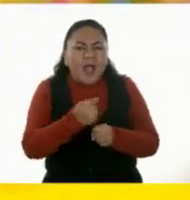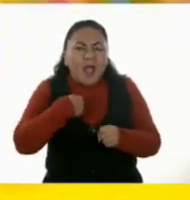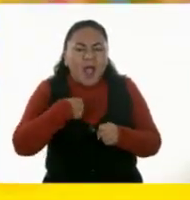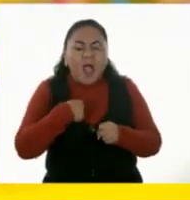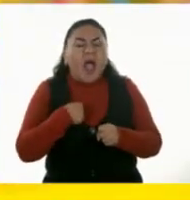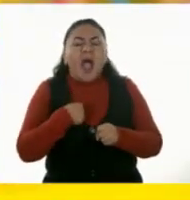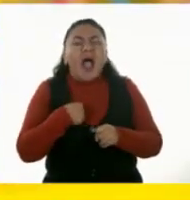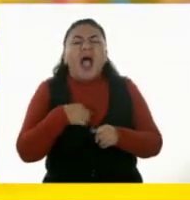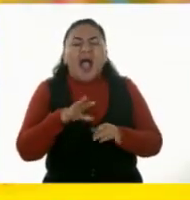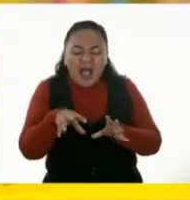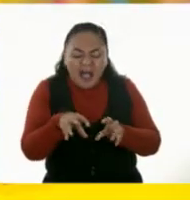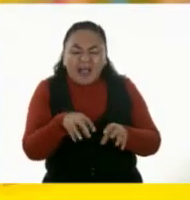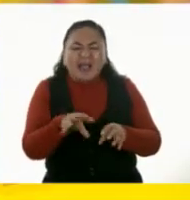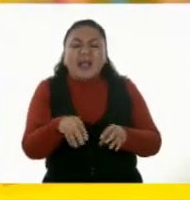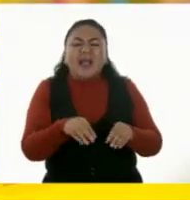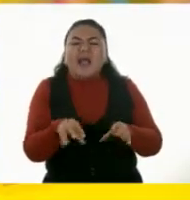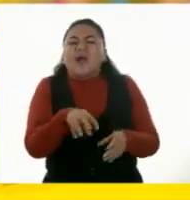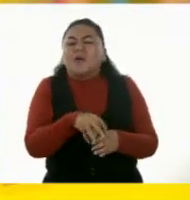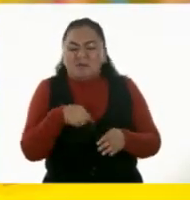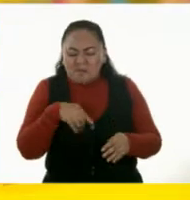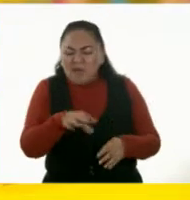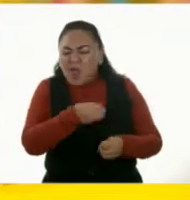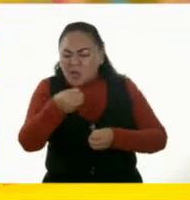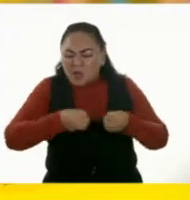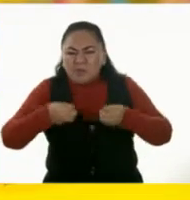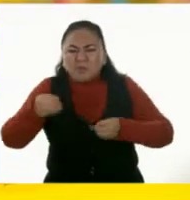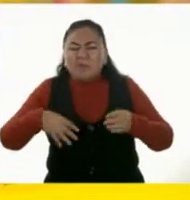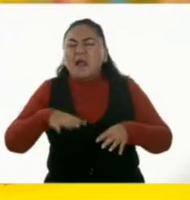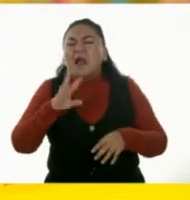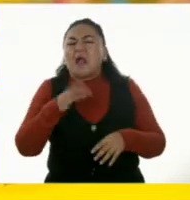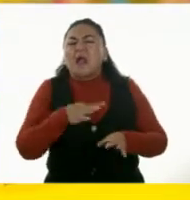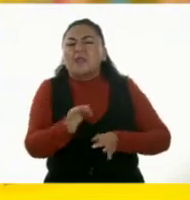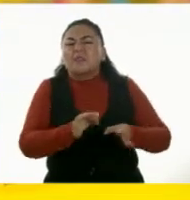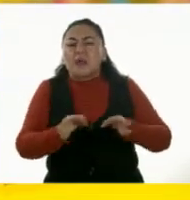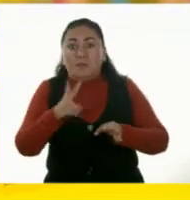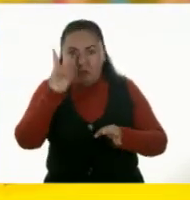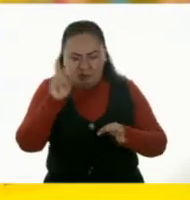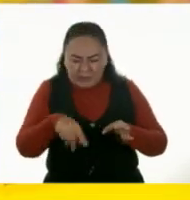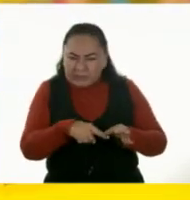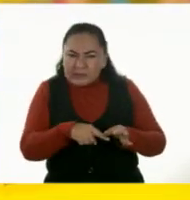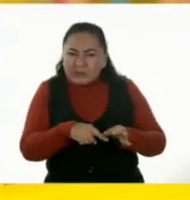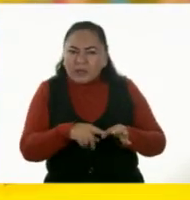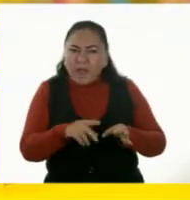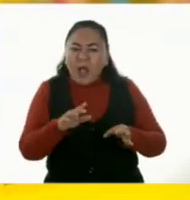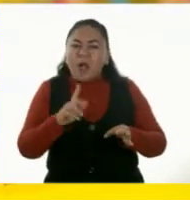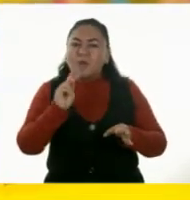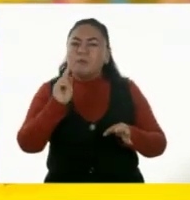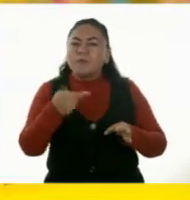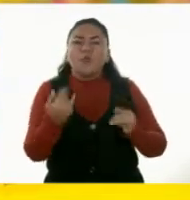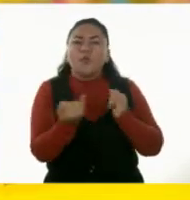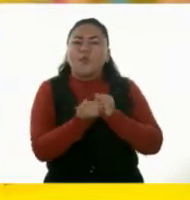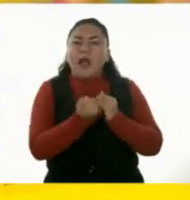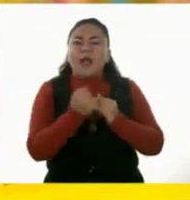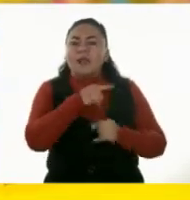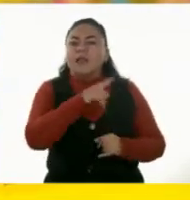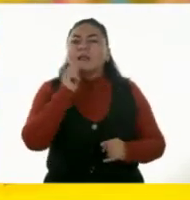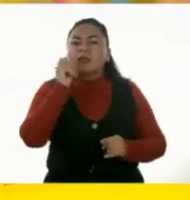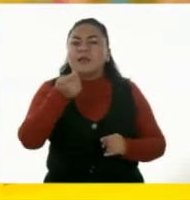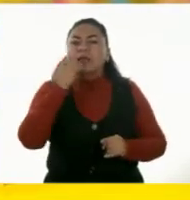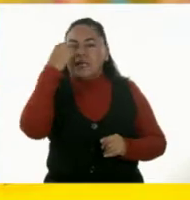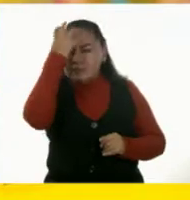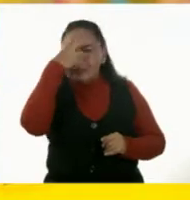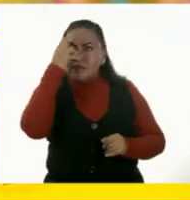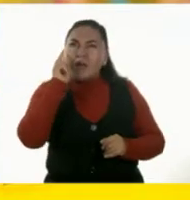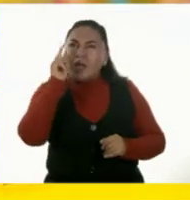al azar así diciendo que había un montón desorganizado, pero en realidad se parece mucho como las tiene armada Cecilia. Muy